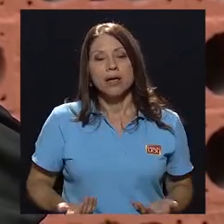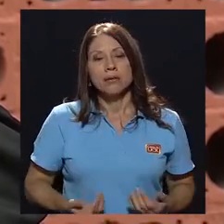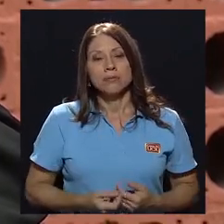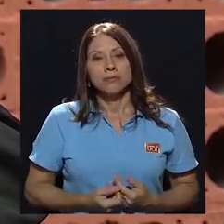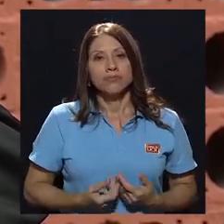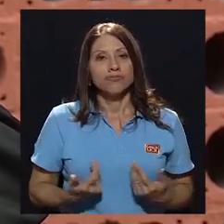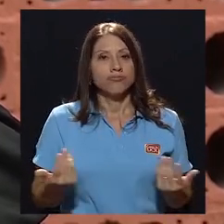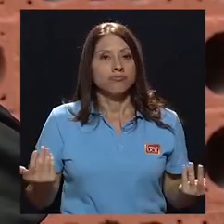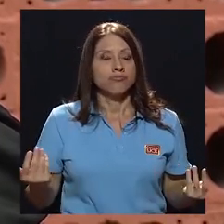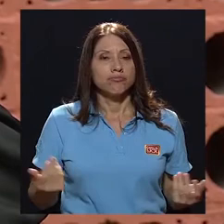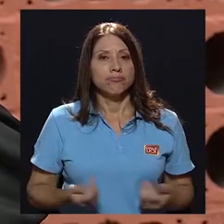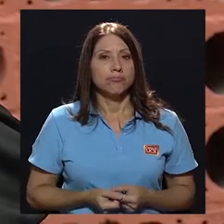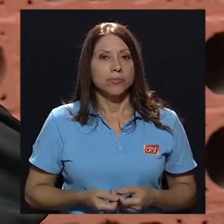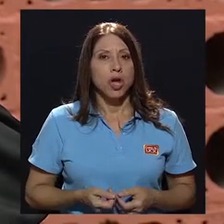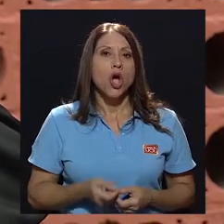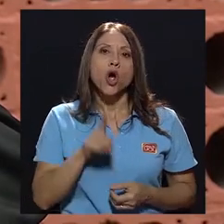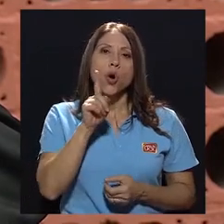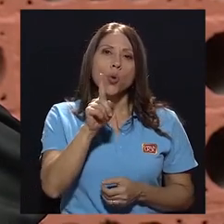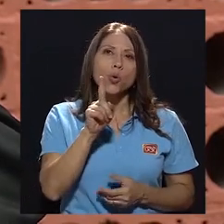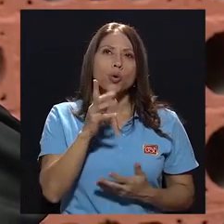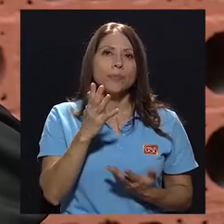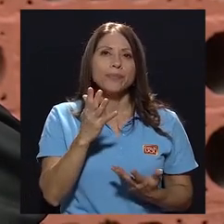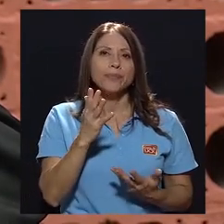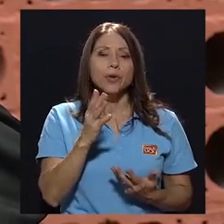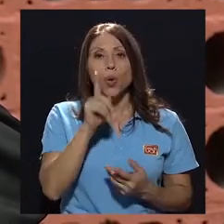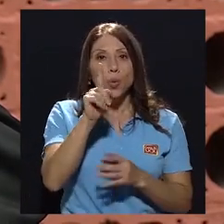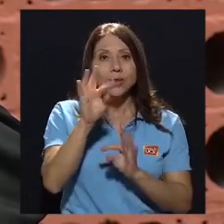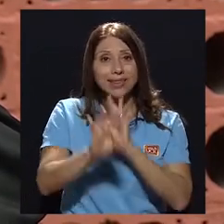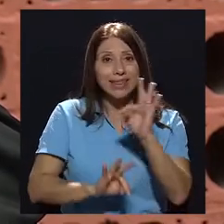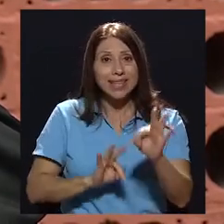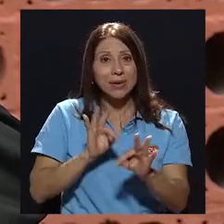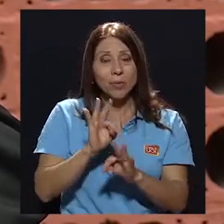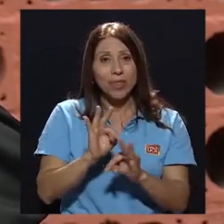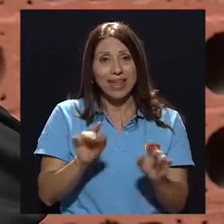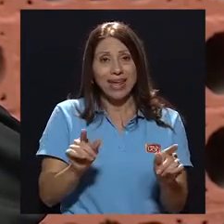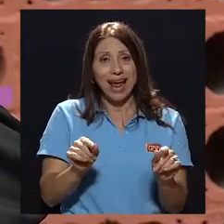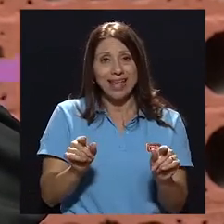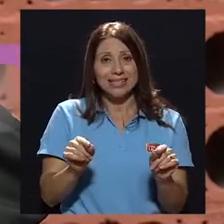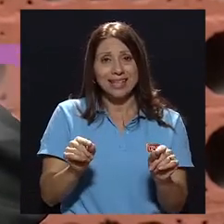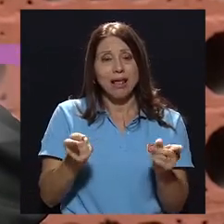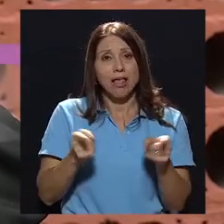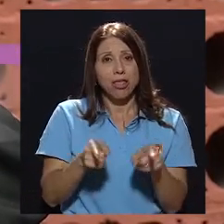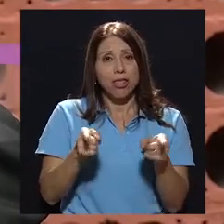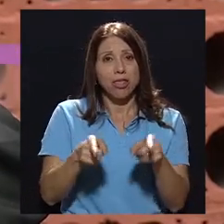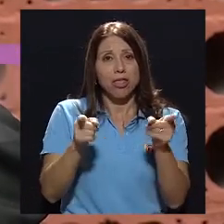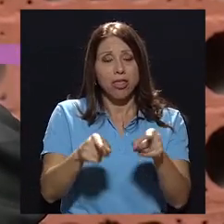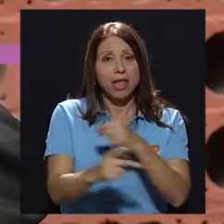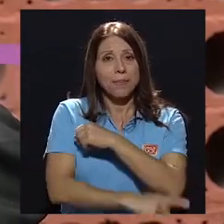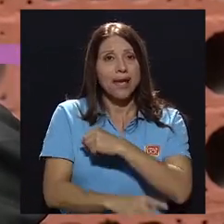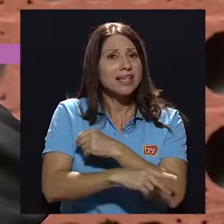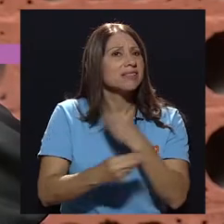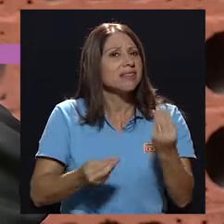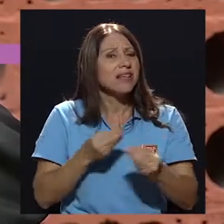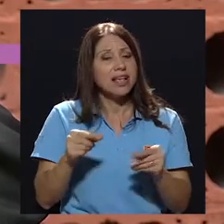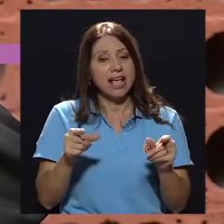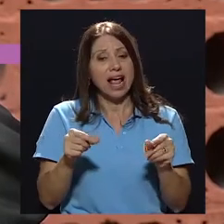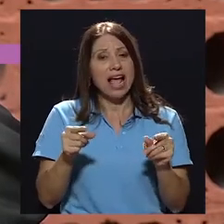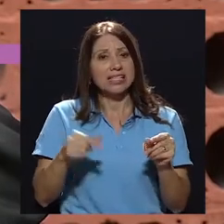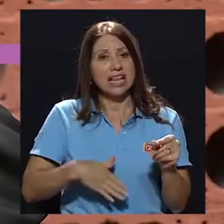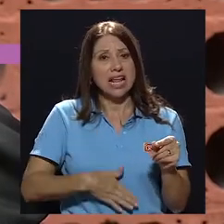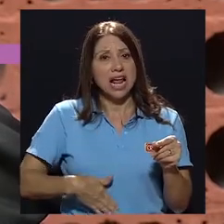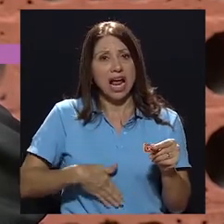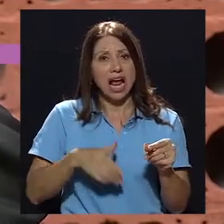uno de los tipos de cáncer más frecuentes en el país es el cáncer gástrico.